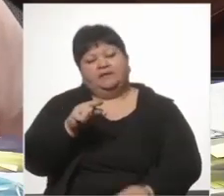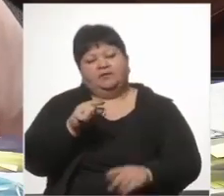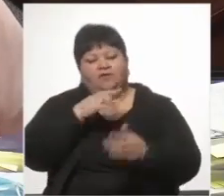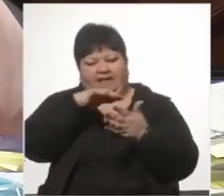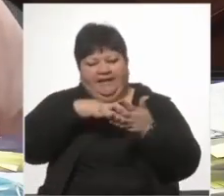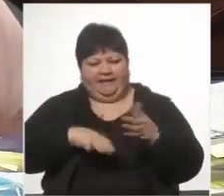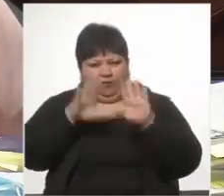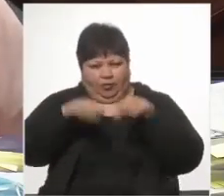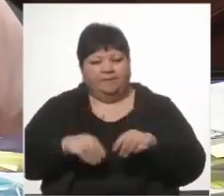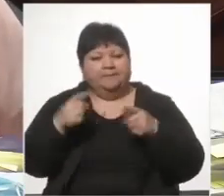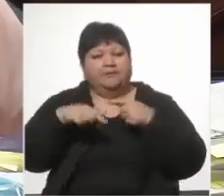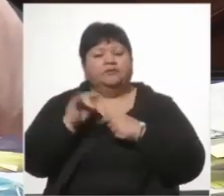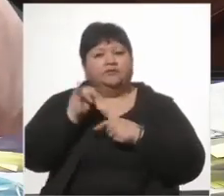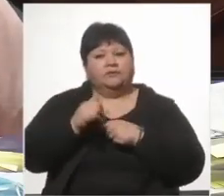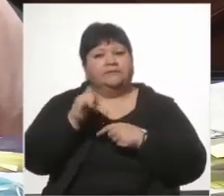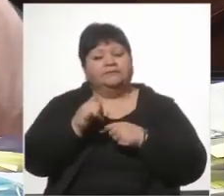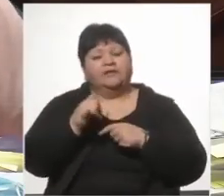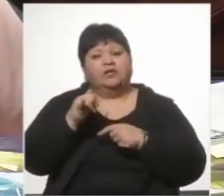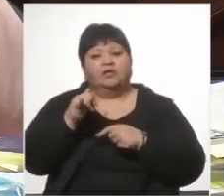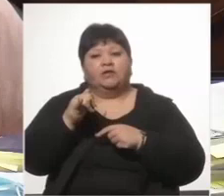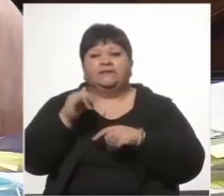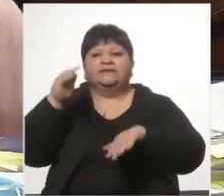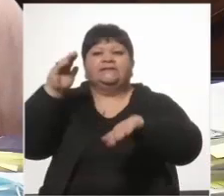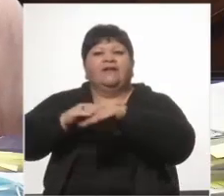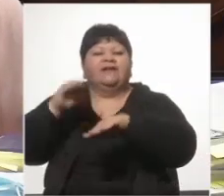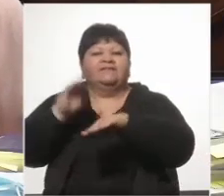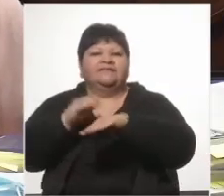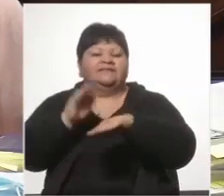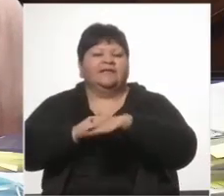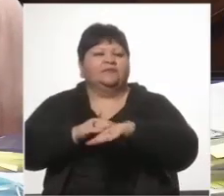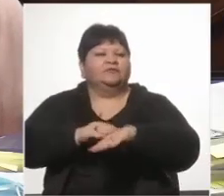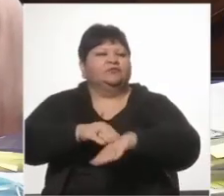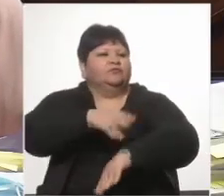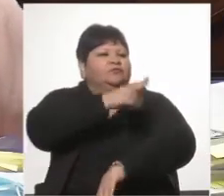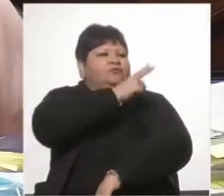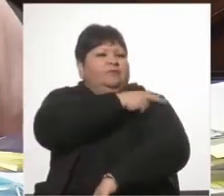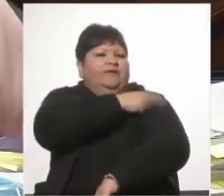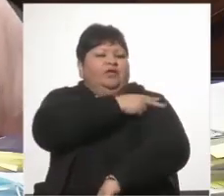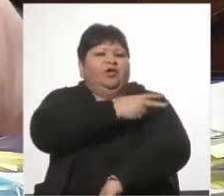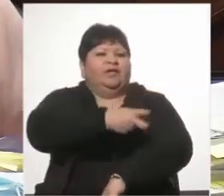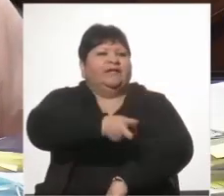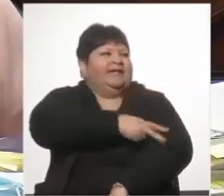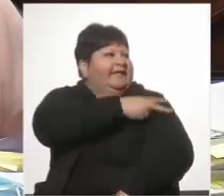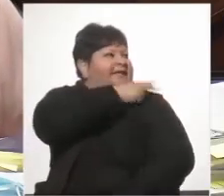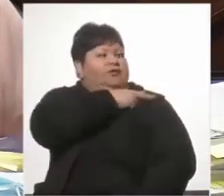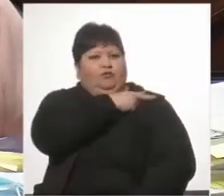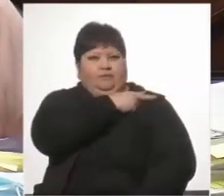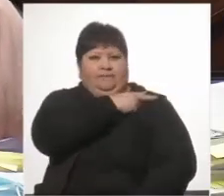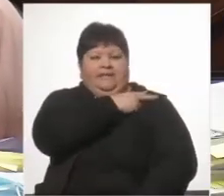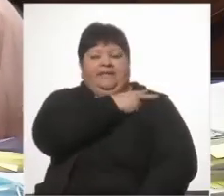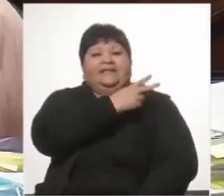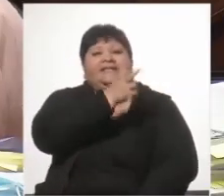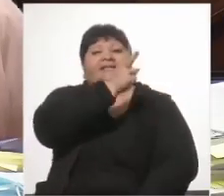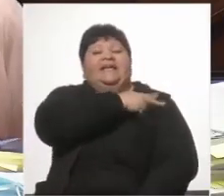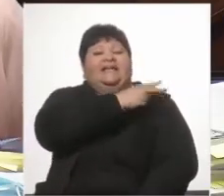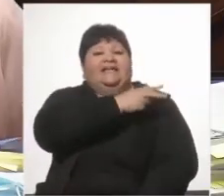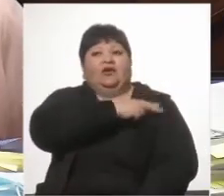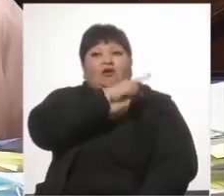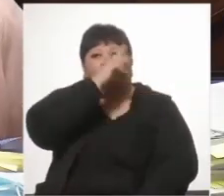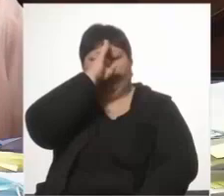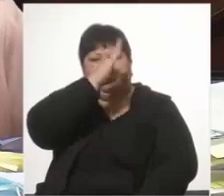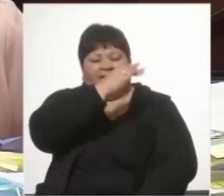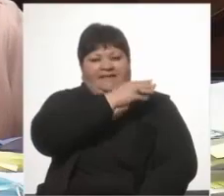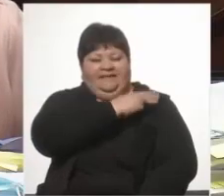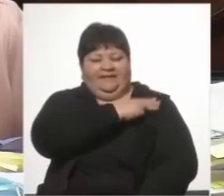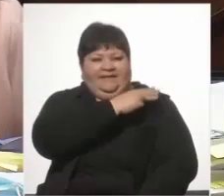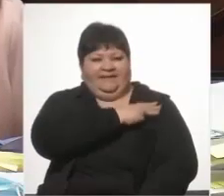artículo los pondrán en conocimiento de superiores jerárquicos la jerarquía del comandante en jefe no es ni siquiera el